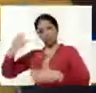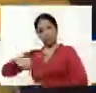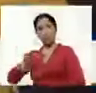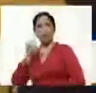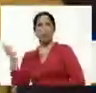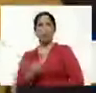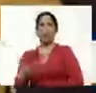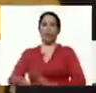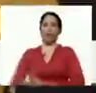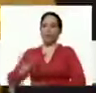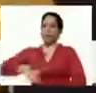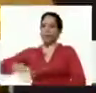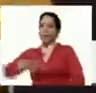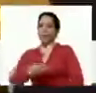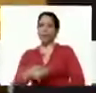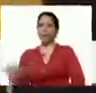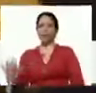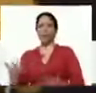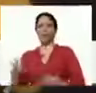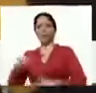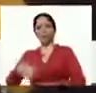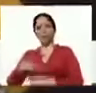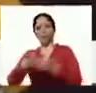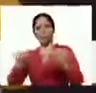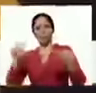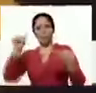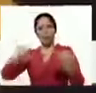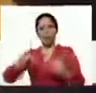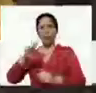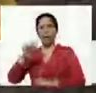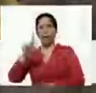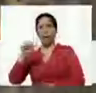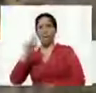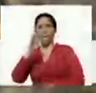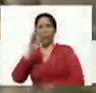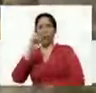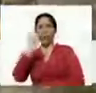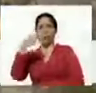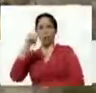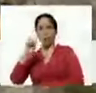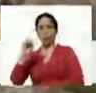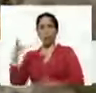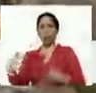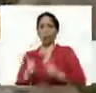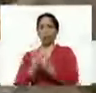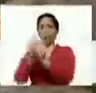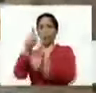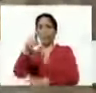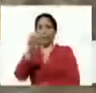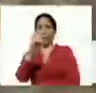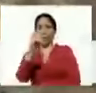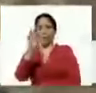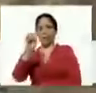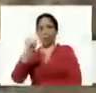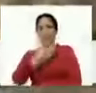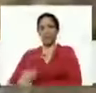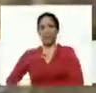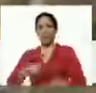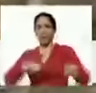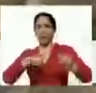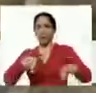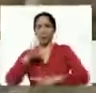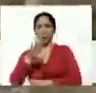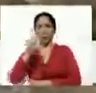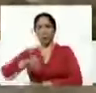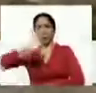desde la tierra de los arrozales aquí en Calabozo en compañía de Pedro Malaver presidente de Agropatria de nuestro